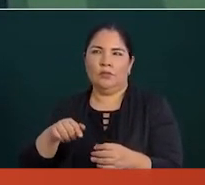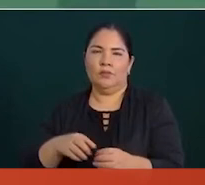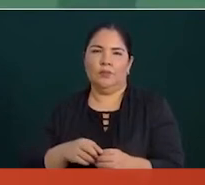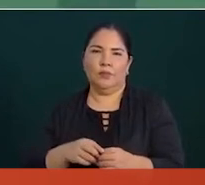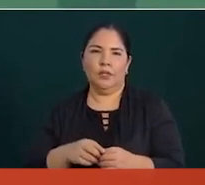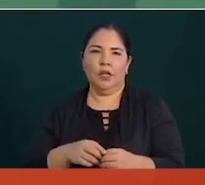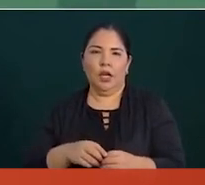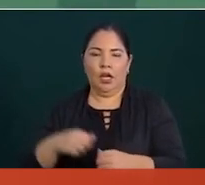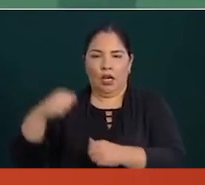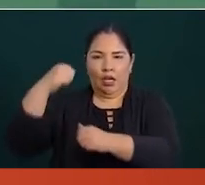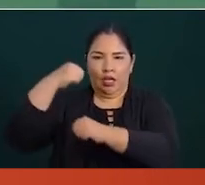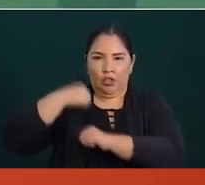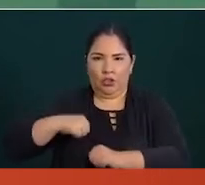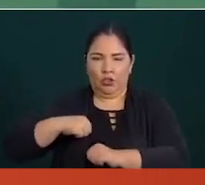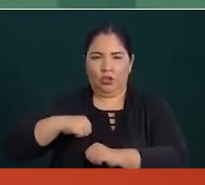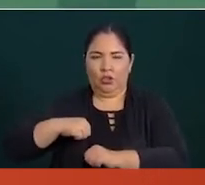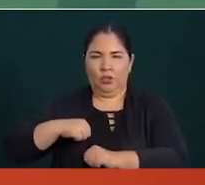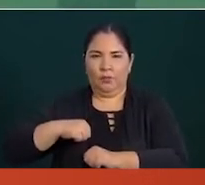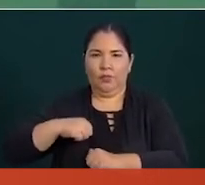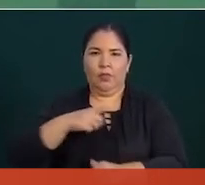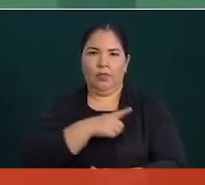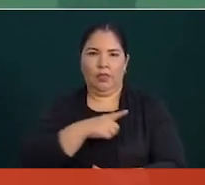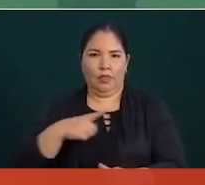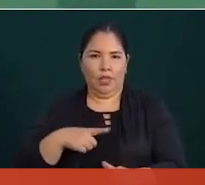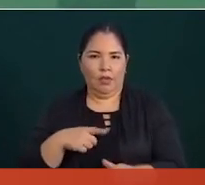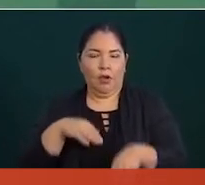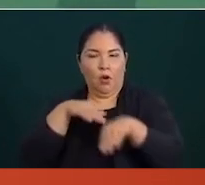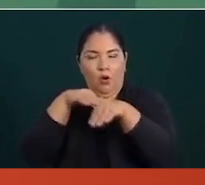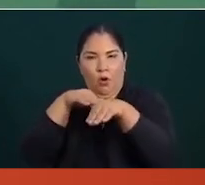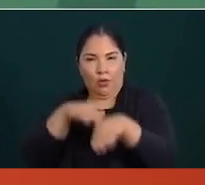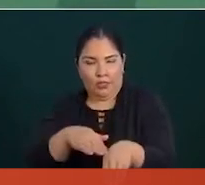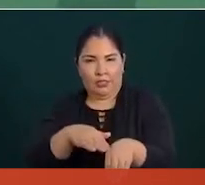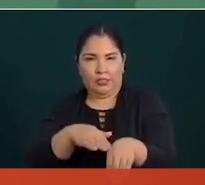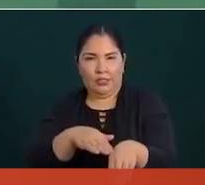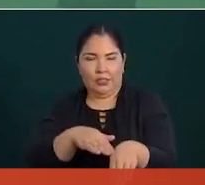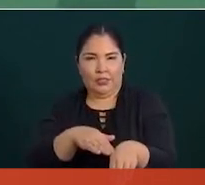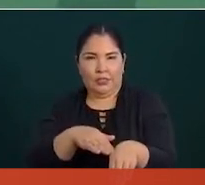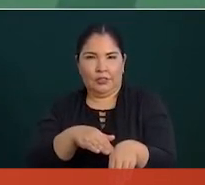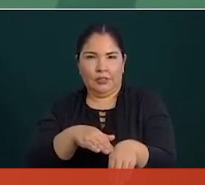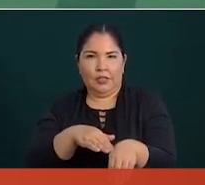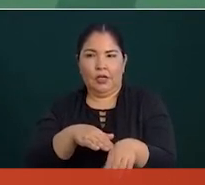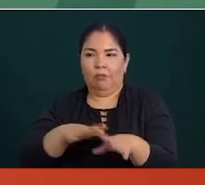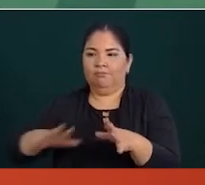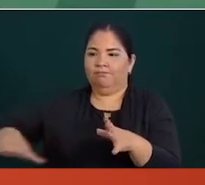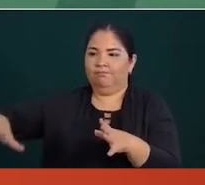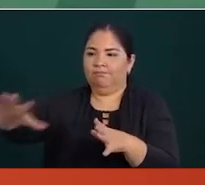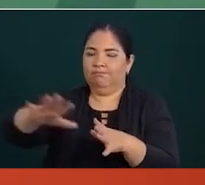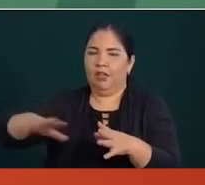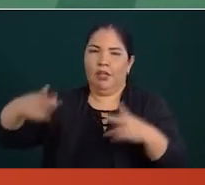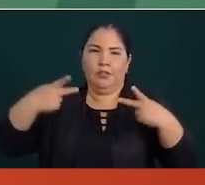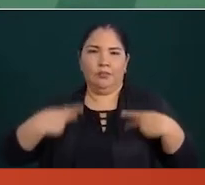y la autoridad tiene que mandar obedeciendo al pueblo.